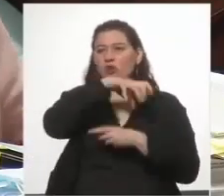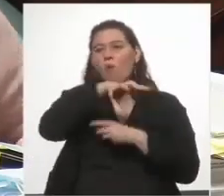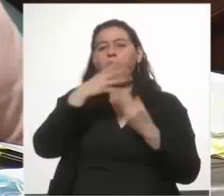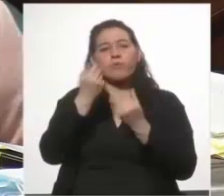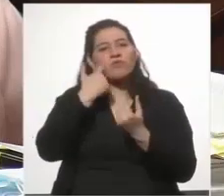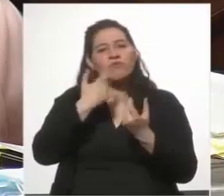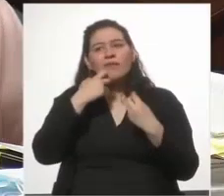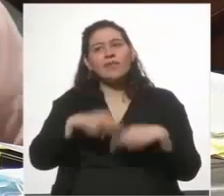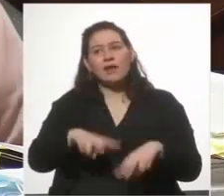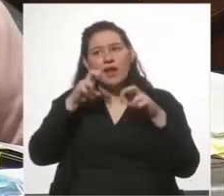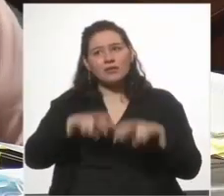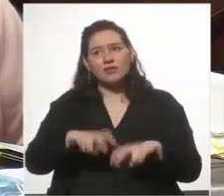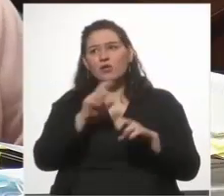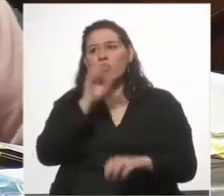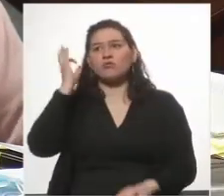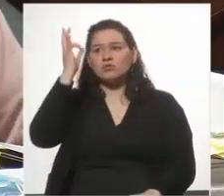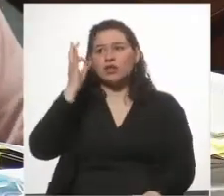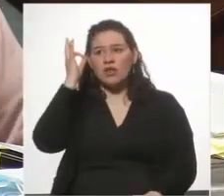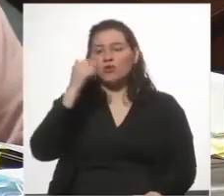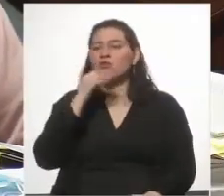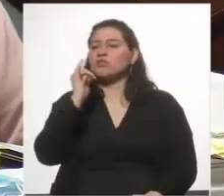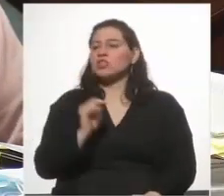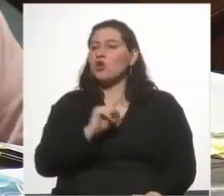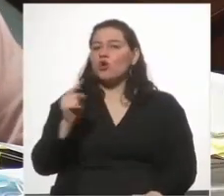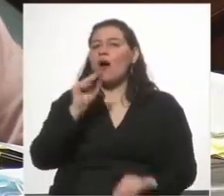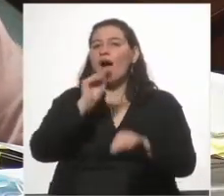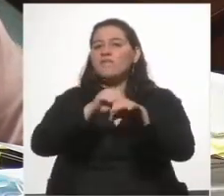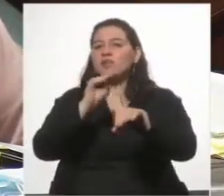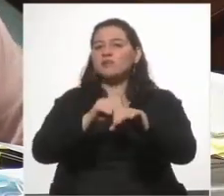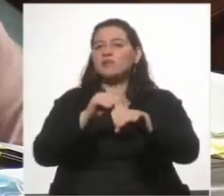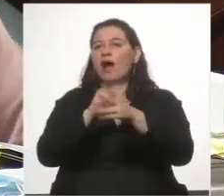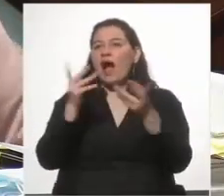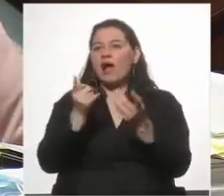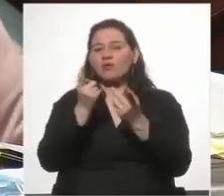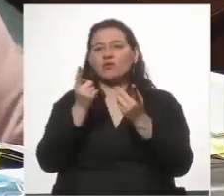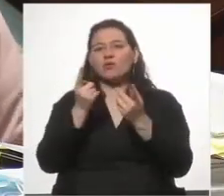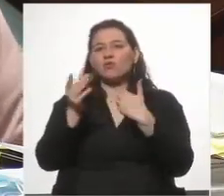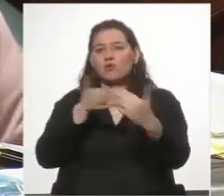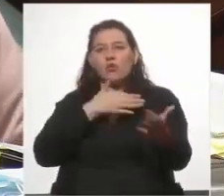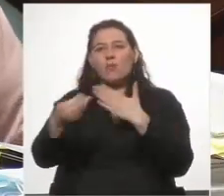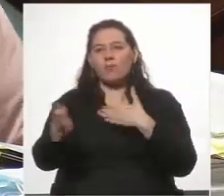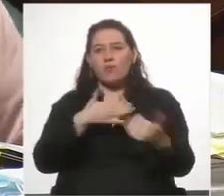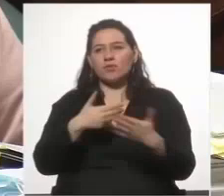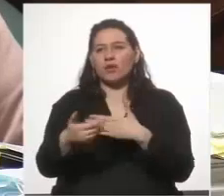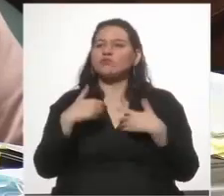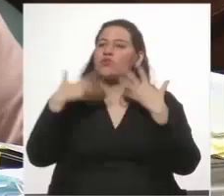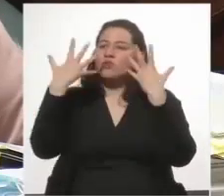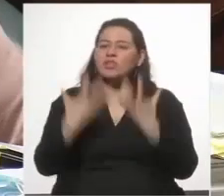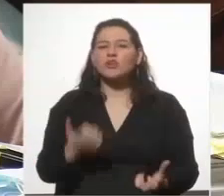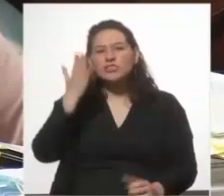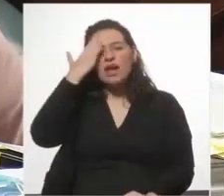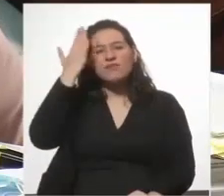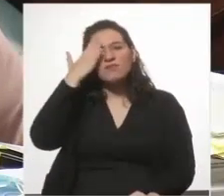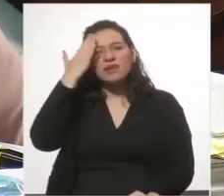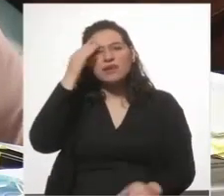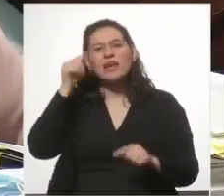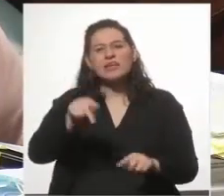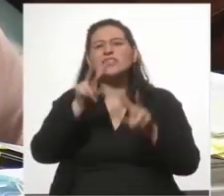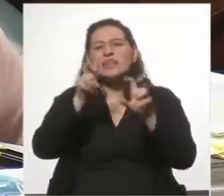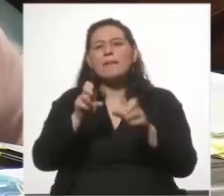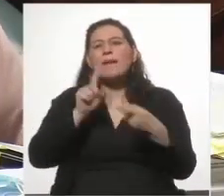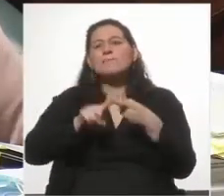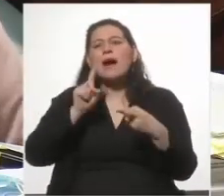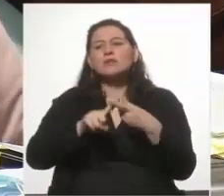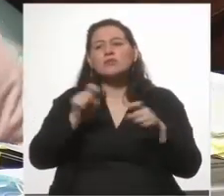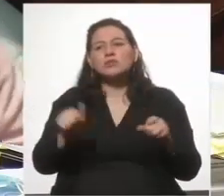analizar, no sé si un senador comunicó o no comunicó, algo que no tiene ninguna trascendencia. Yo quiero saber todos esos pactos